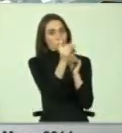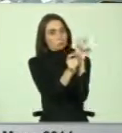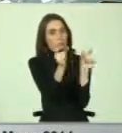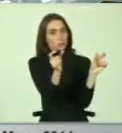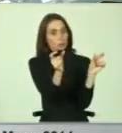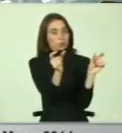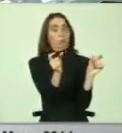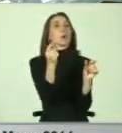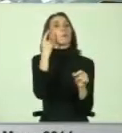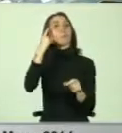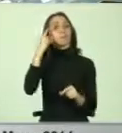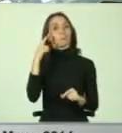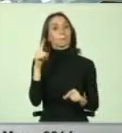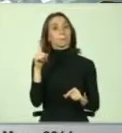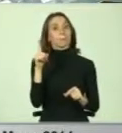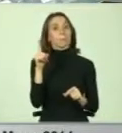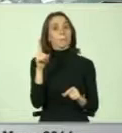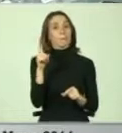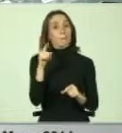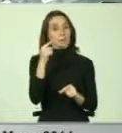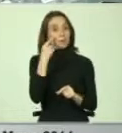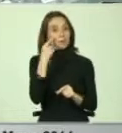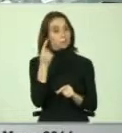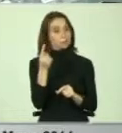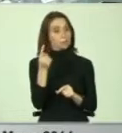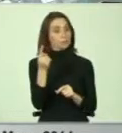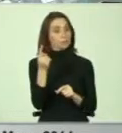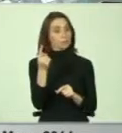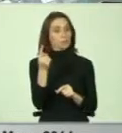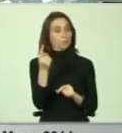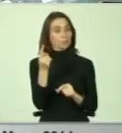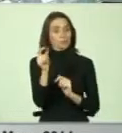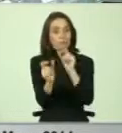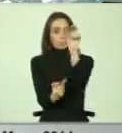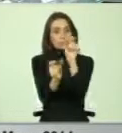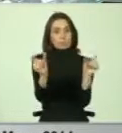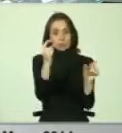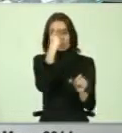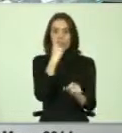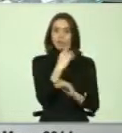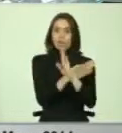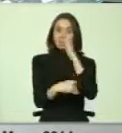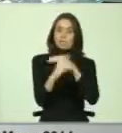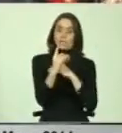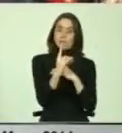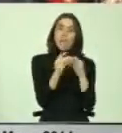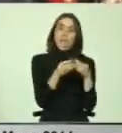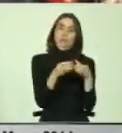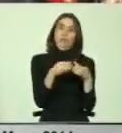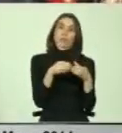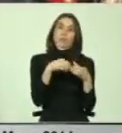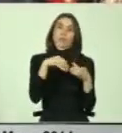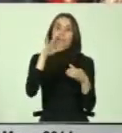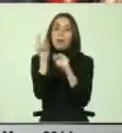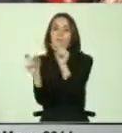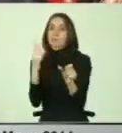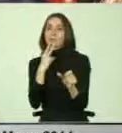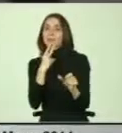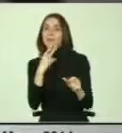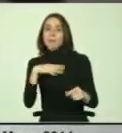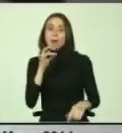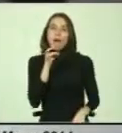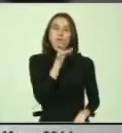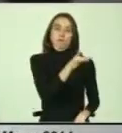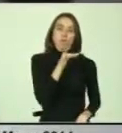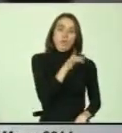manera, pero teniendo en consideración que las personas con discapacidad quizás es el grupo más vulnerable de la población y el